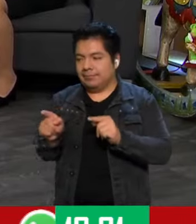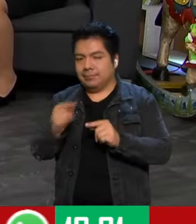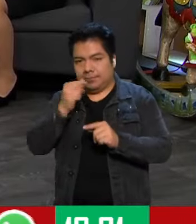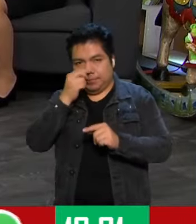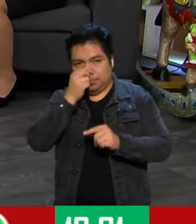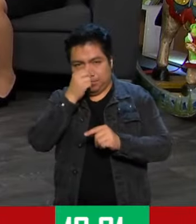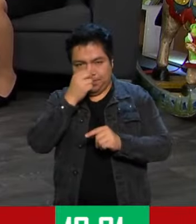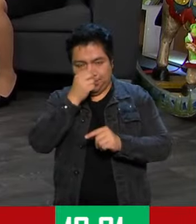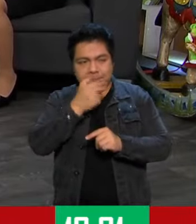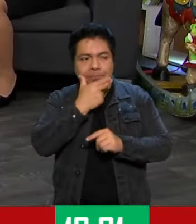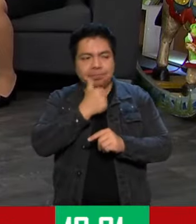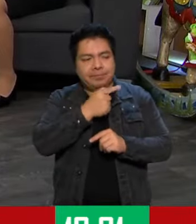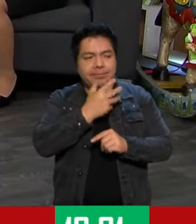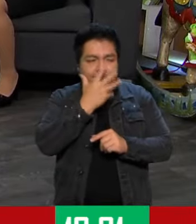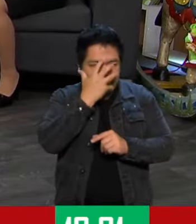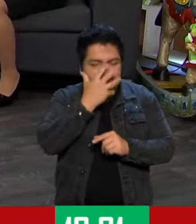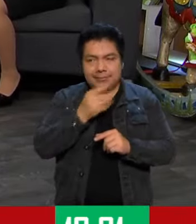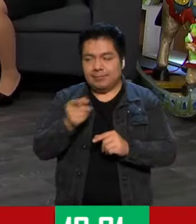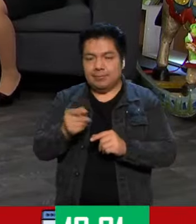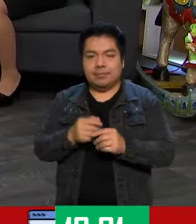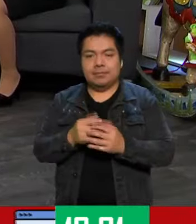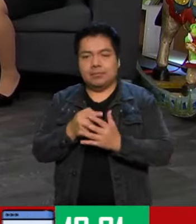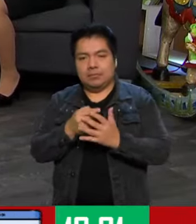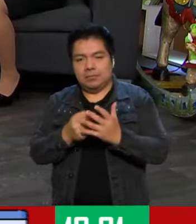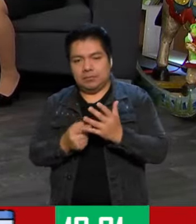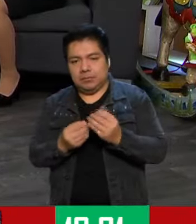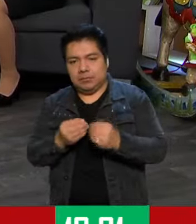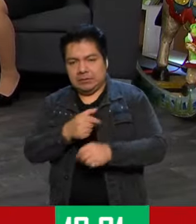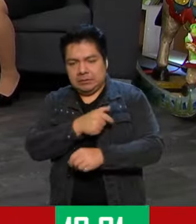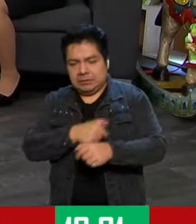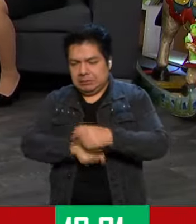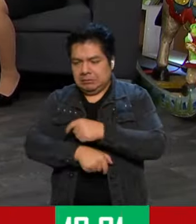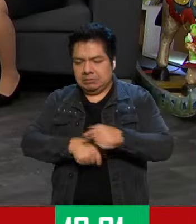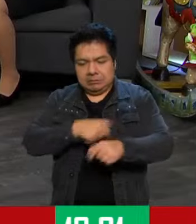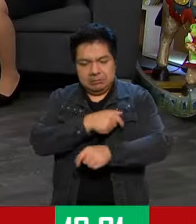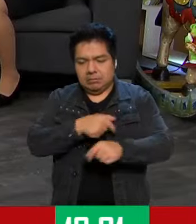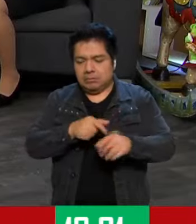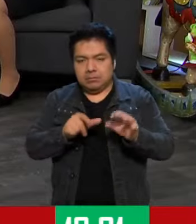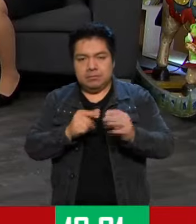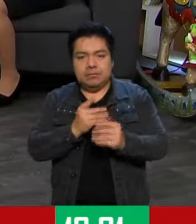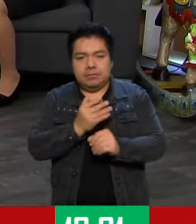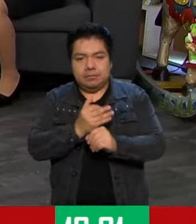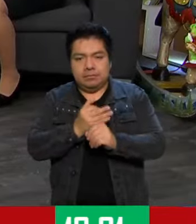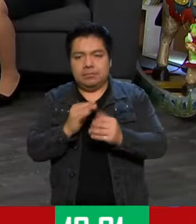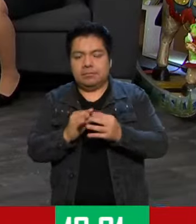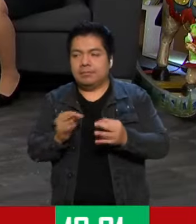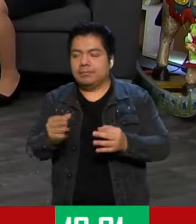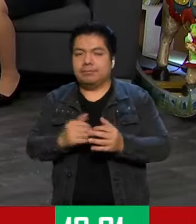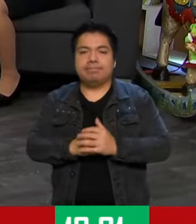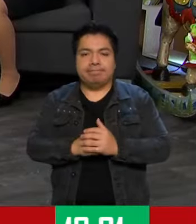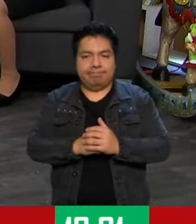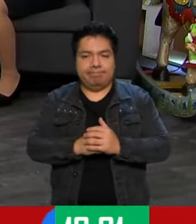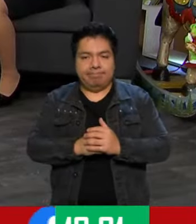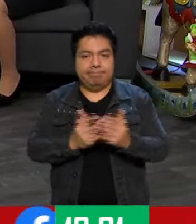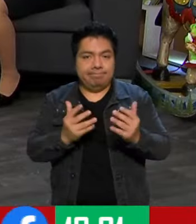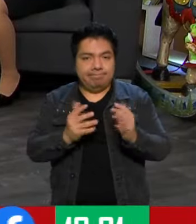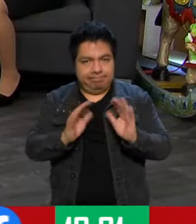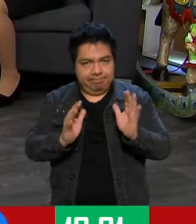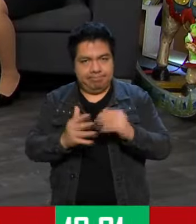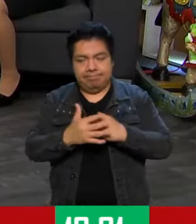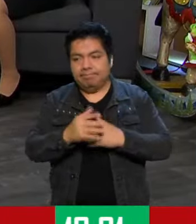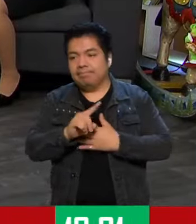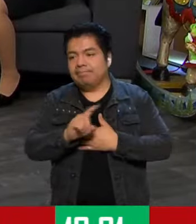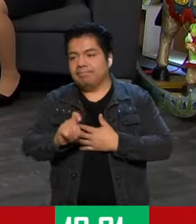tímido? Oye, pero son muchas bandas. A ver, ahorita que nos explique el toro. Adelante. Sí, pues celebramos ya este